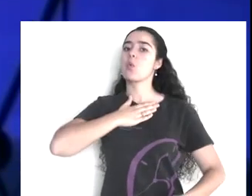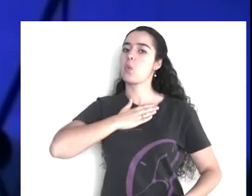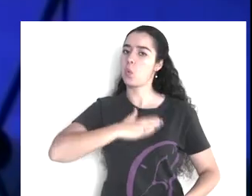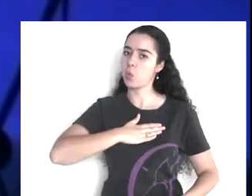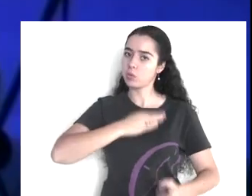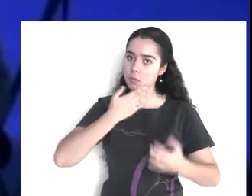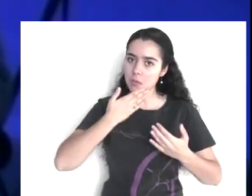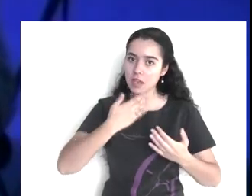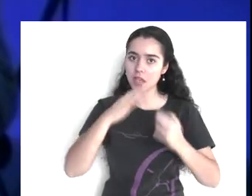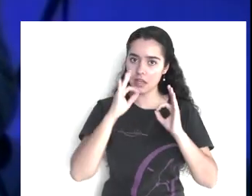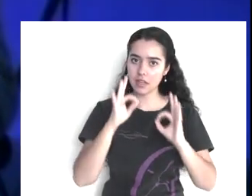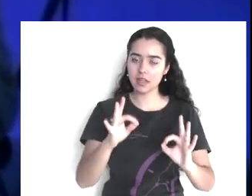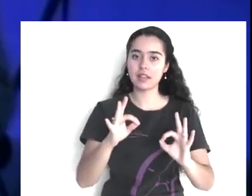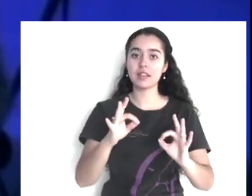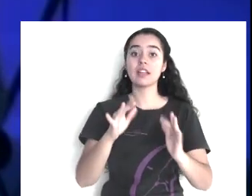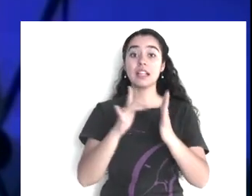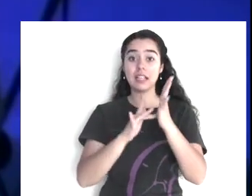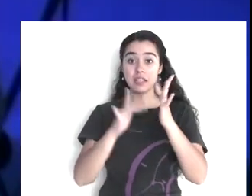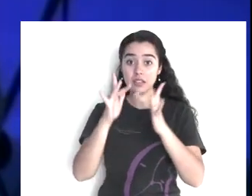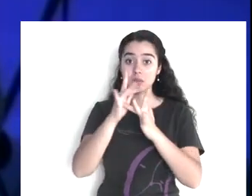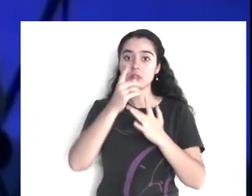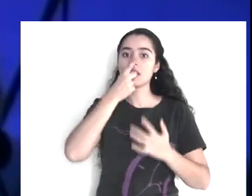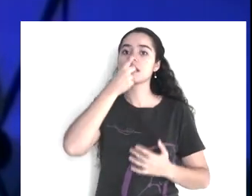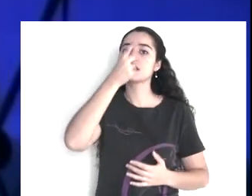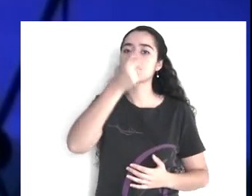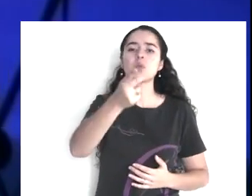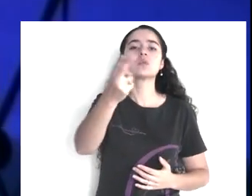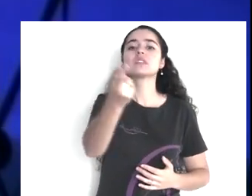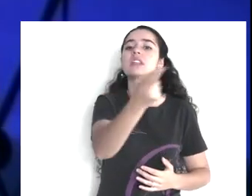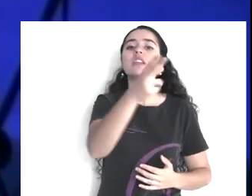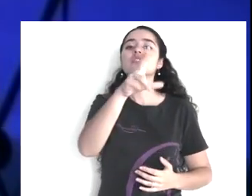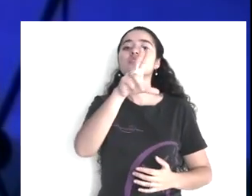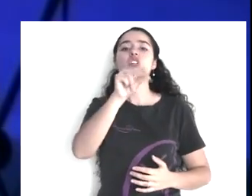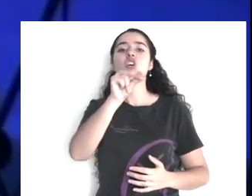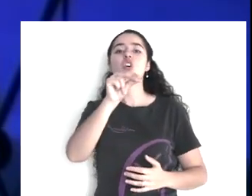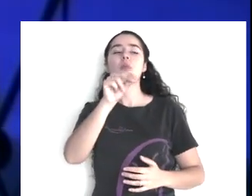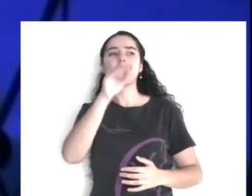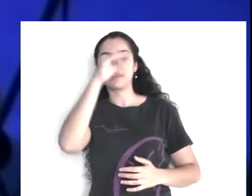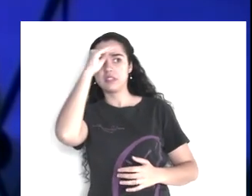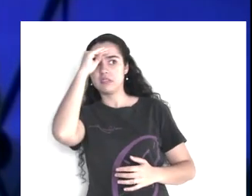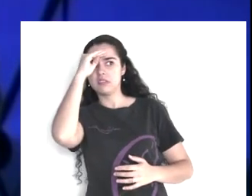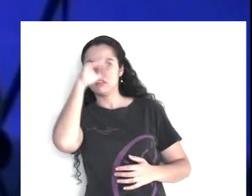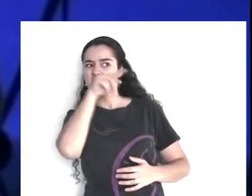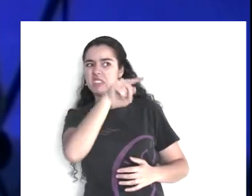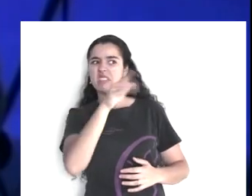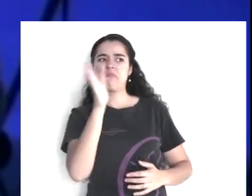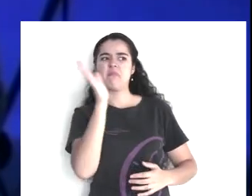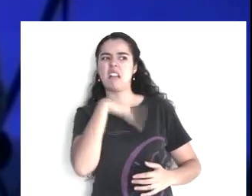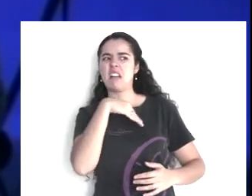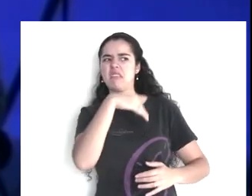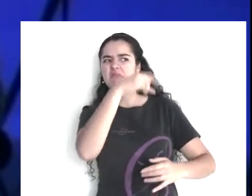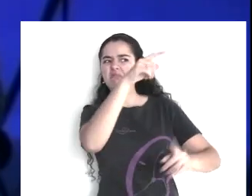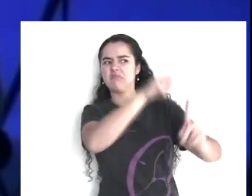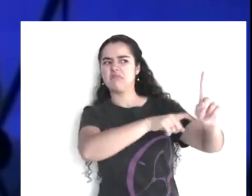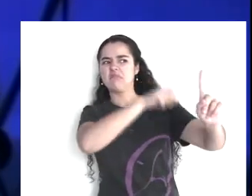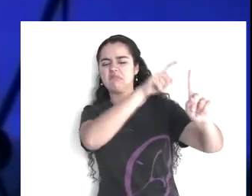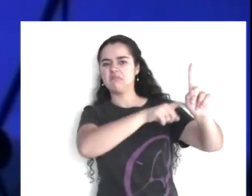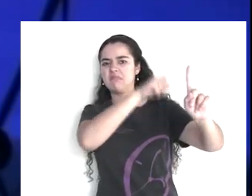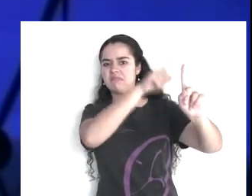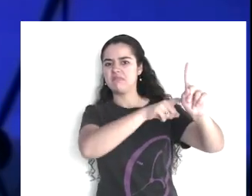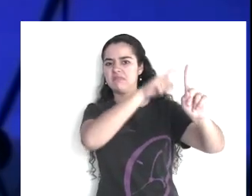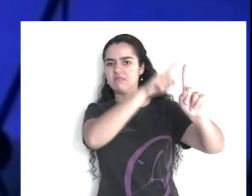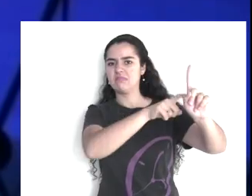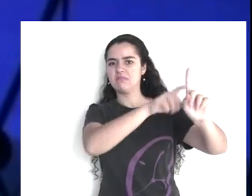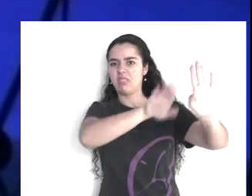Señor está diciendo aquí es no llegues a un veredicto, no llegues a una conclusión sobre